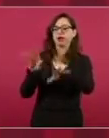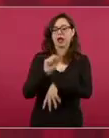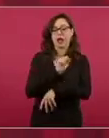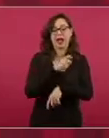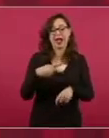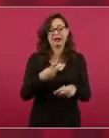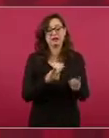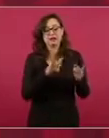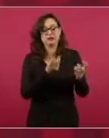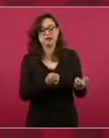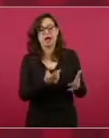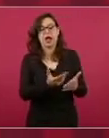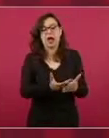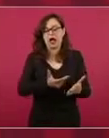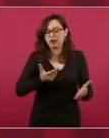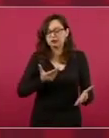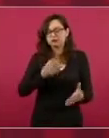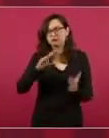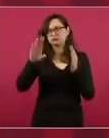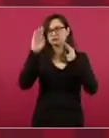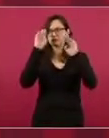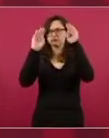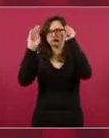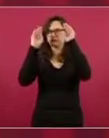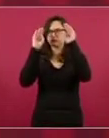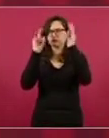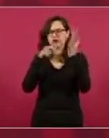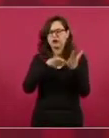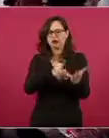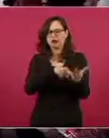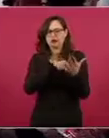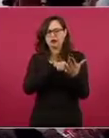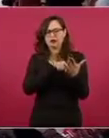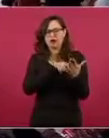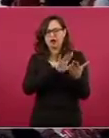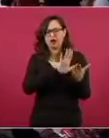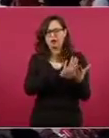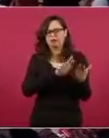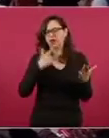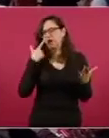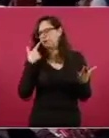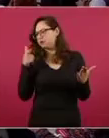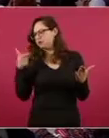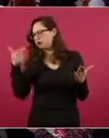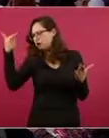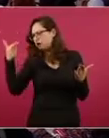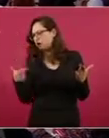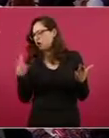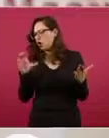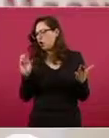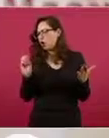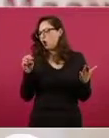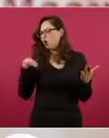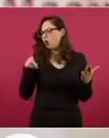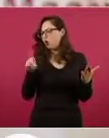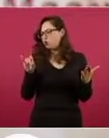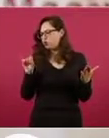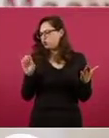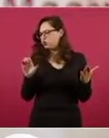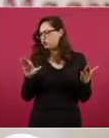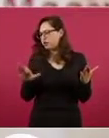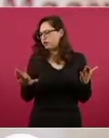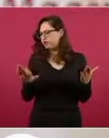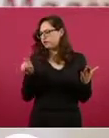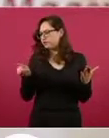caer en estas trampas, de estos fraudes, pueda consultar si efectivamente tales aplicaciones